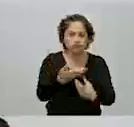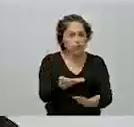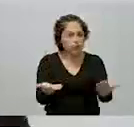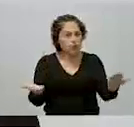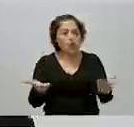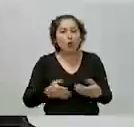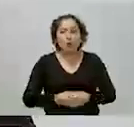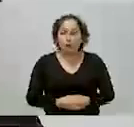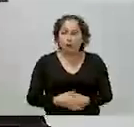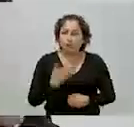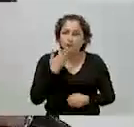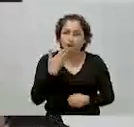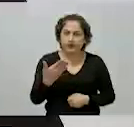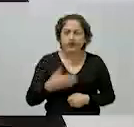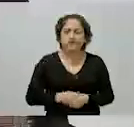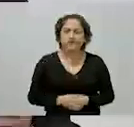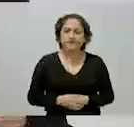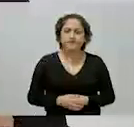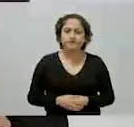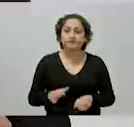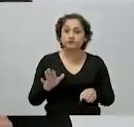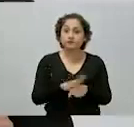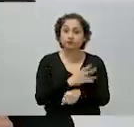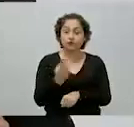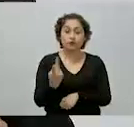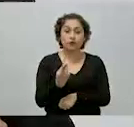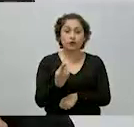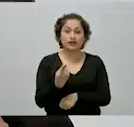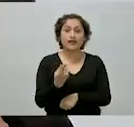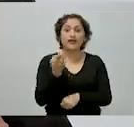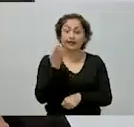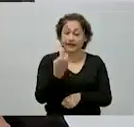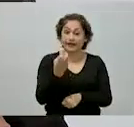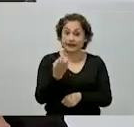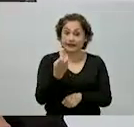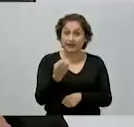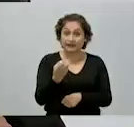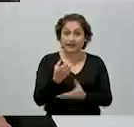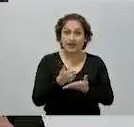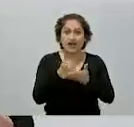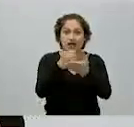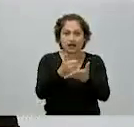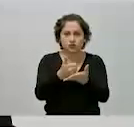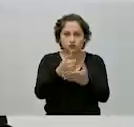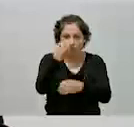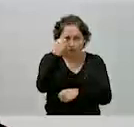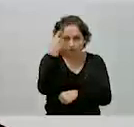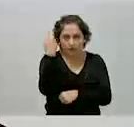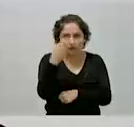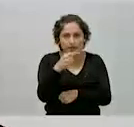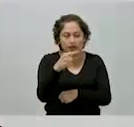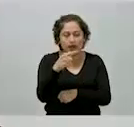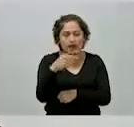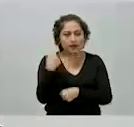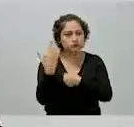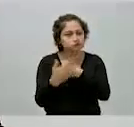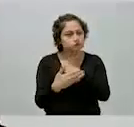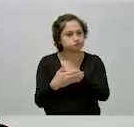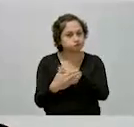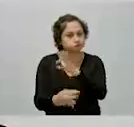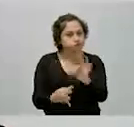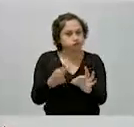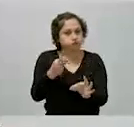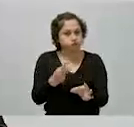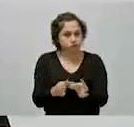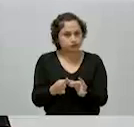porque depende mucho el que se pueda cumplir de la